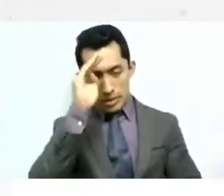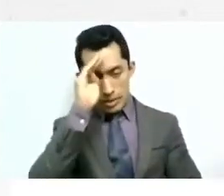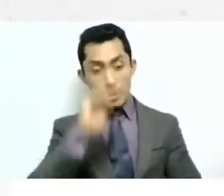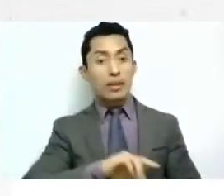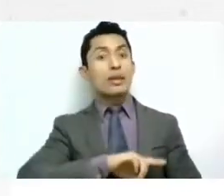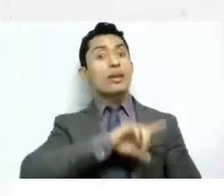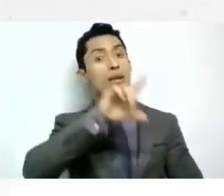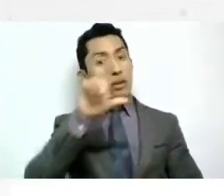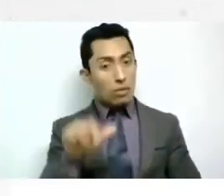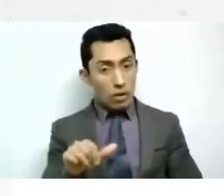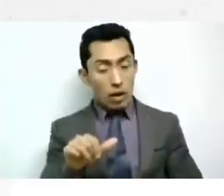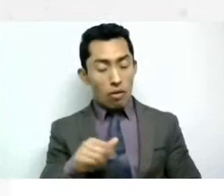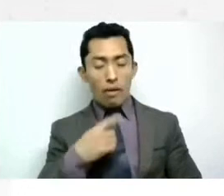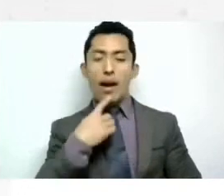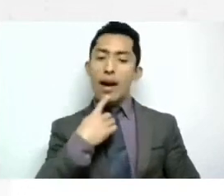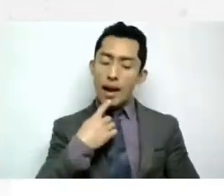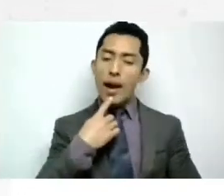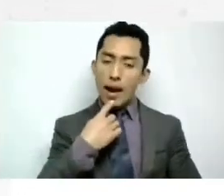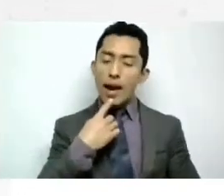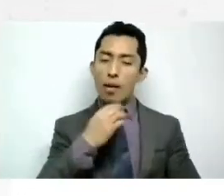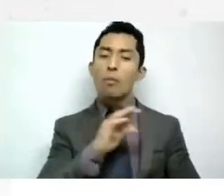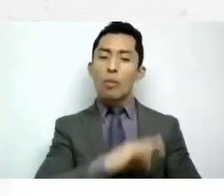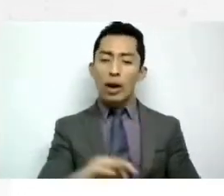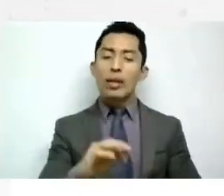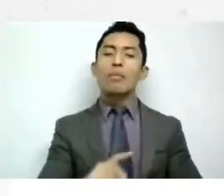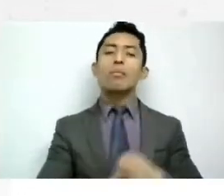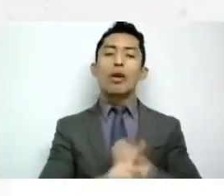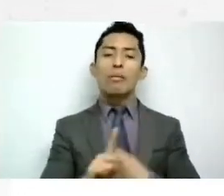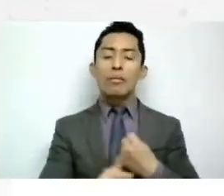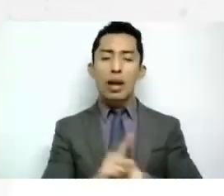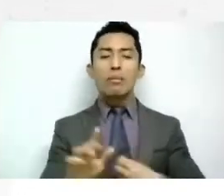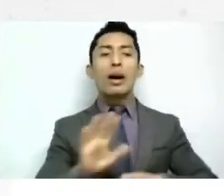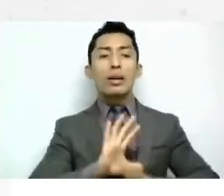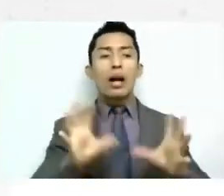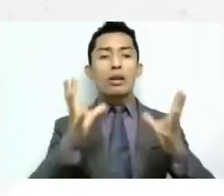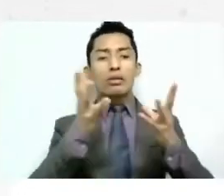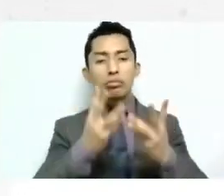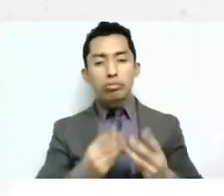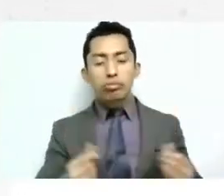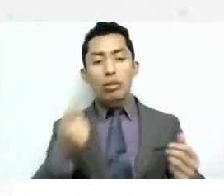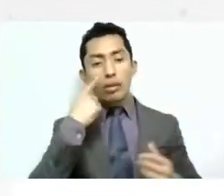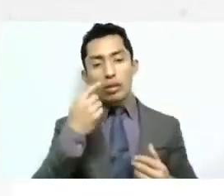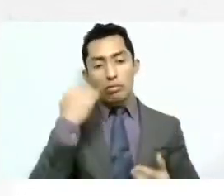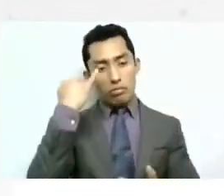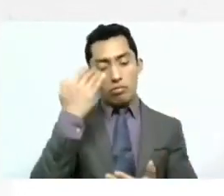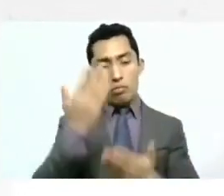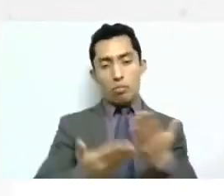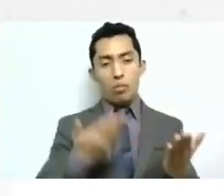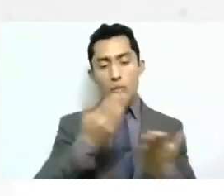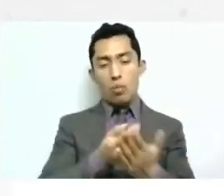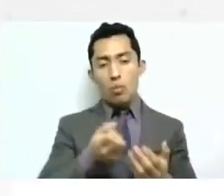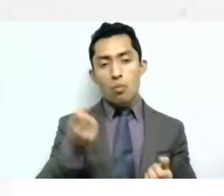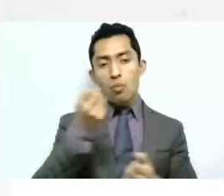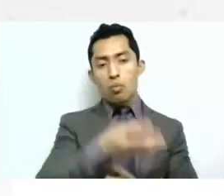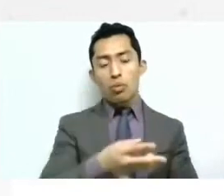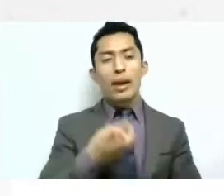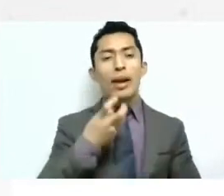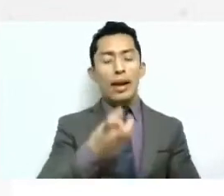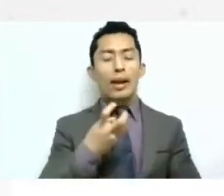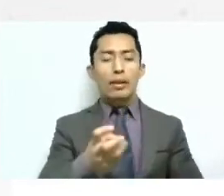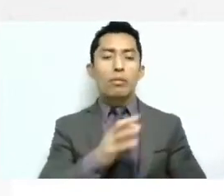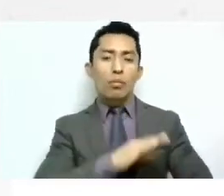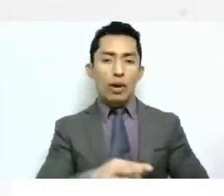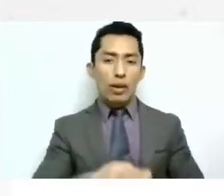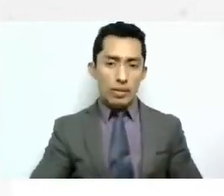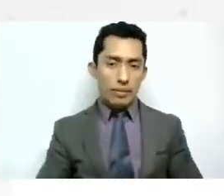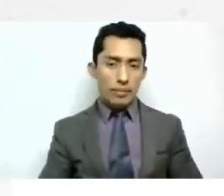dar una una solución o bueno por lo menos así se tiene que ver ya